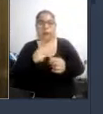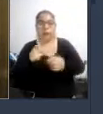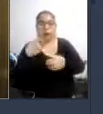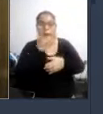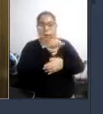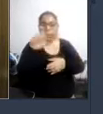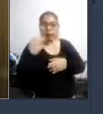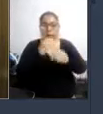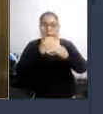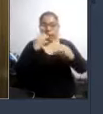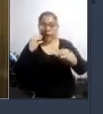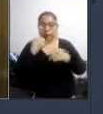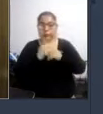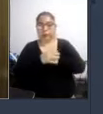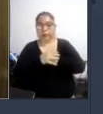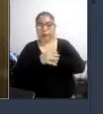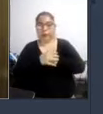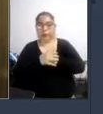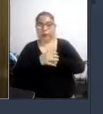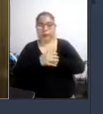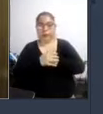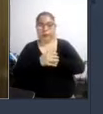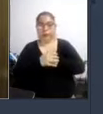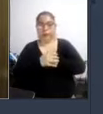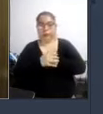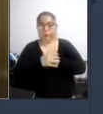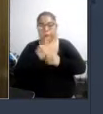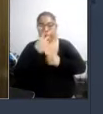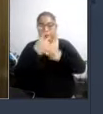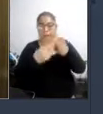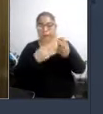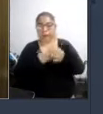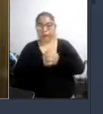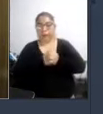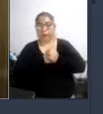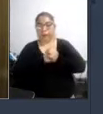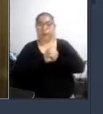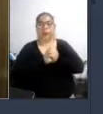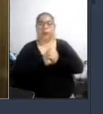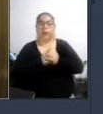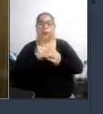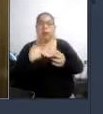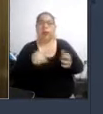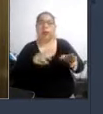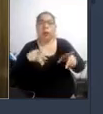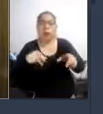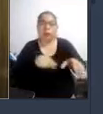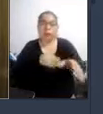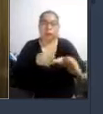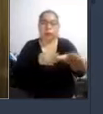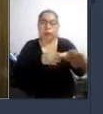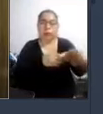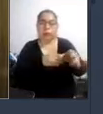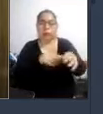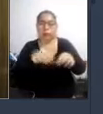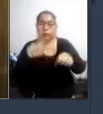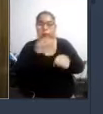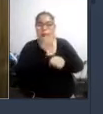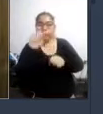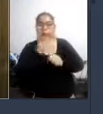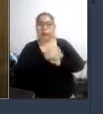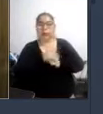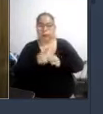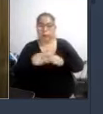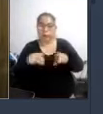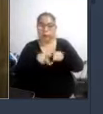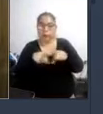urbano y las unidades de transporte o material rodante igualmente en cuanto